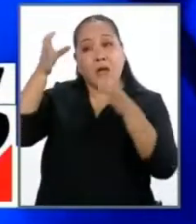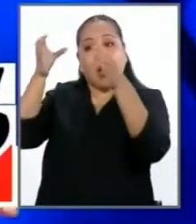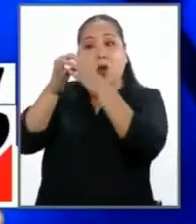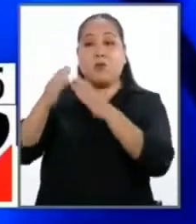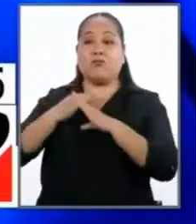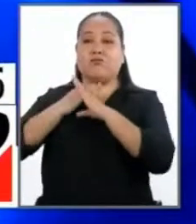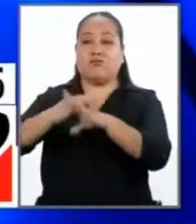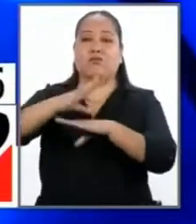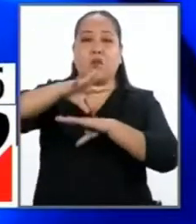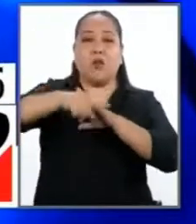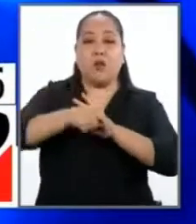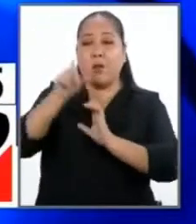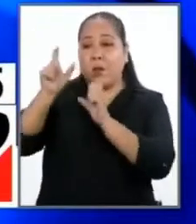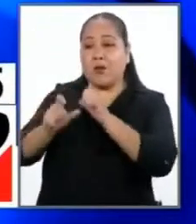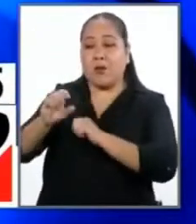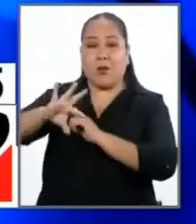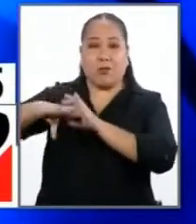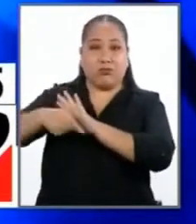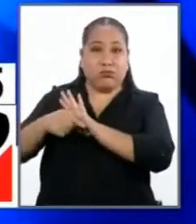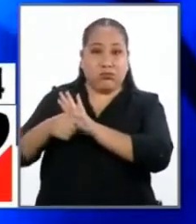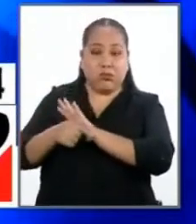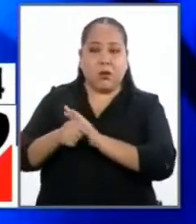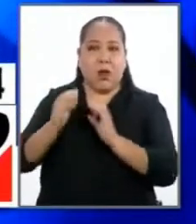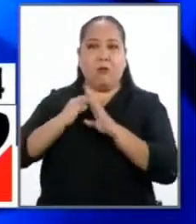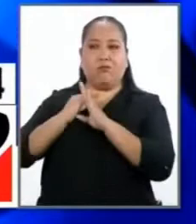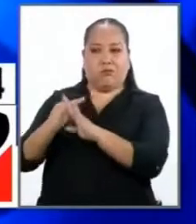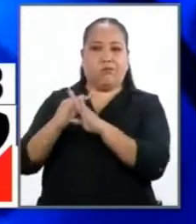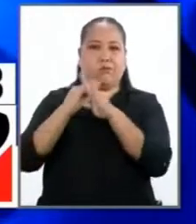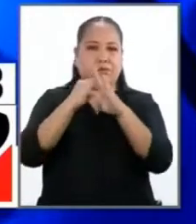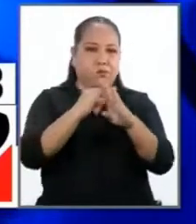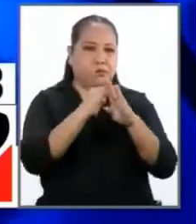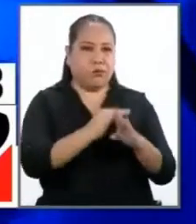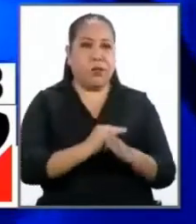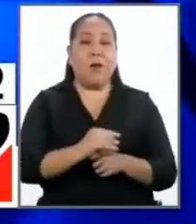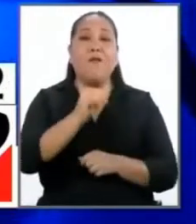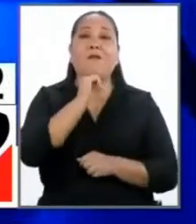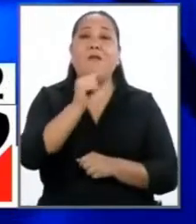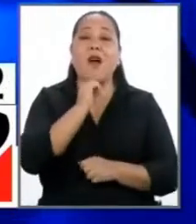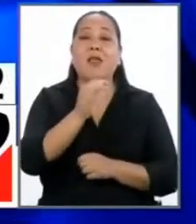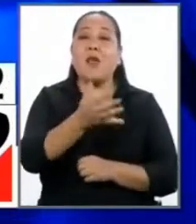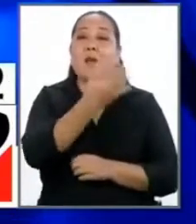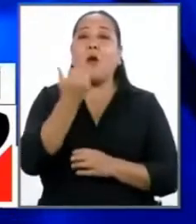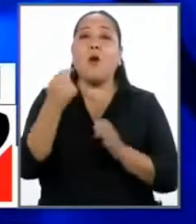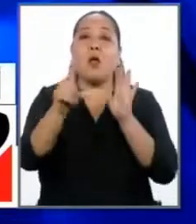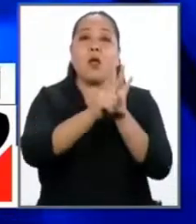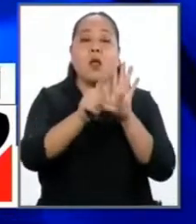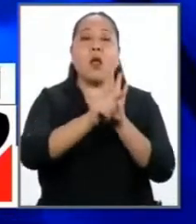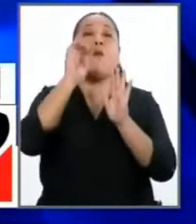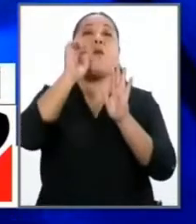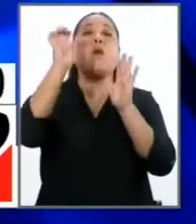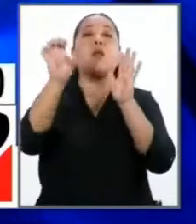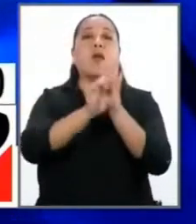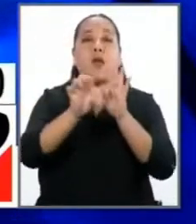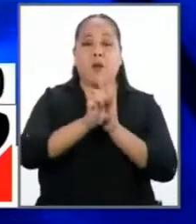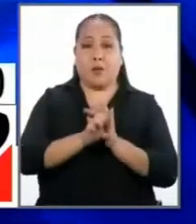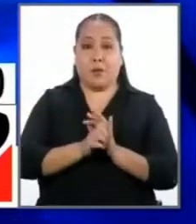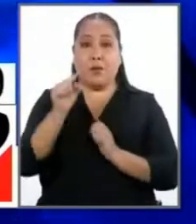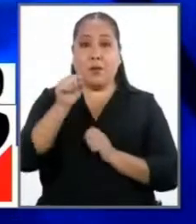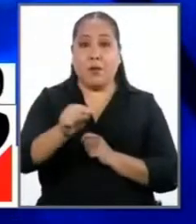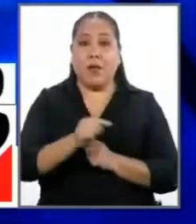contra los corruptos y mafiosos, nos hemos enfrentado. Falta mejorar las leyes. Por ejemplo, la